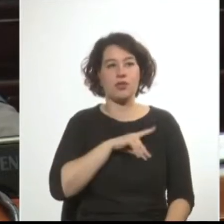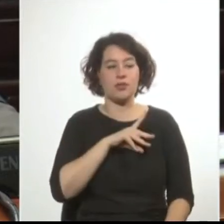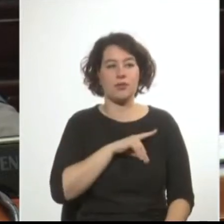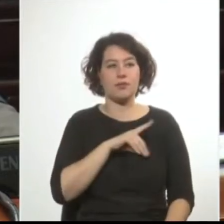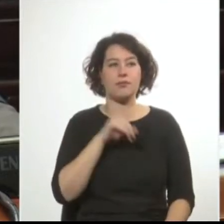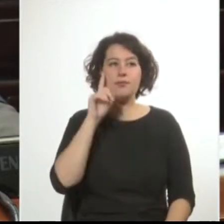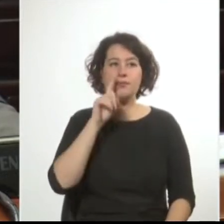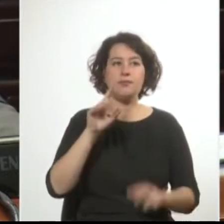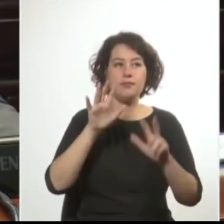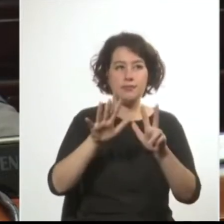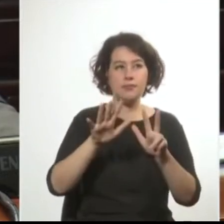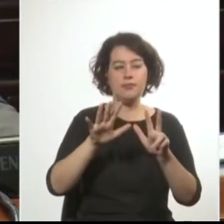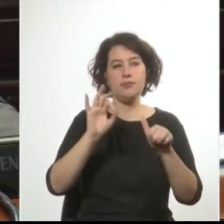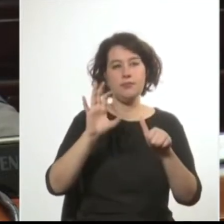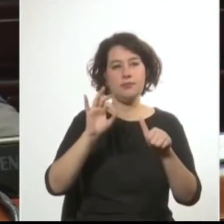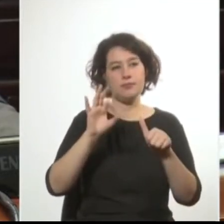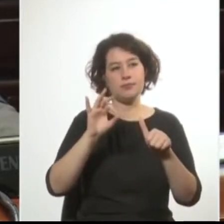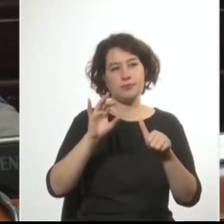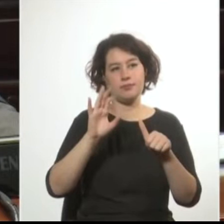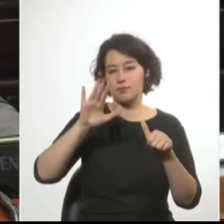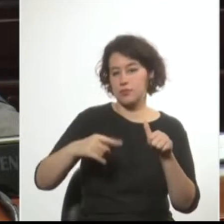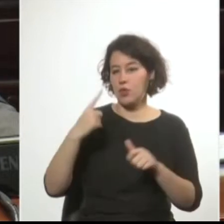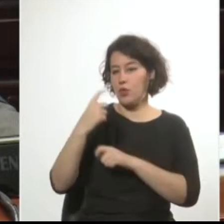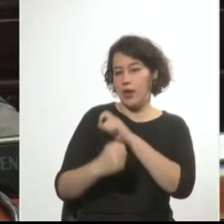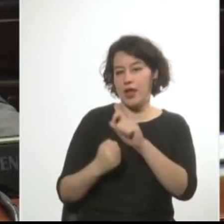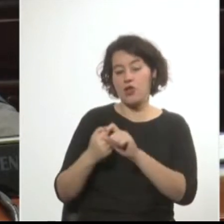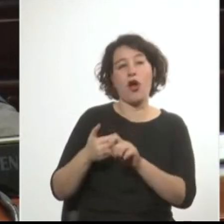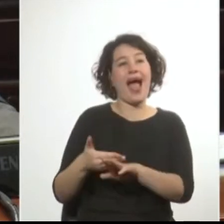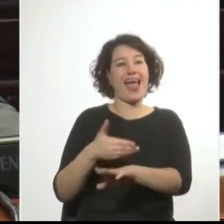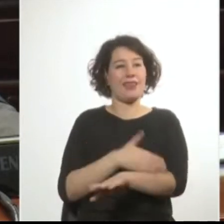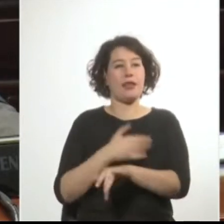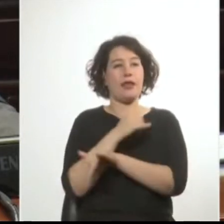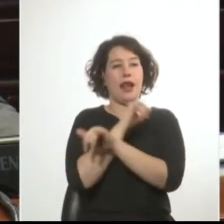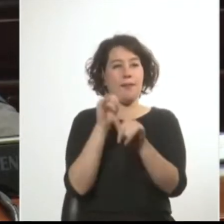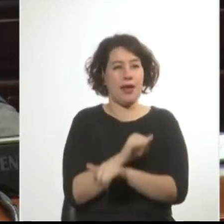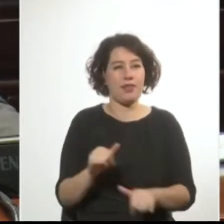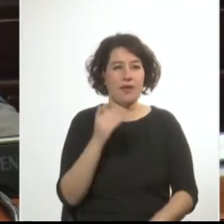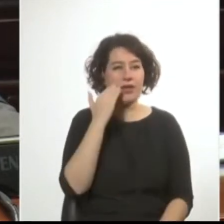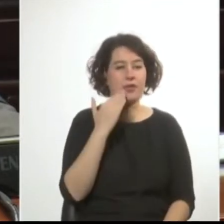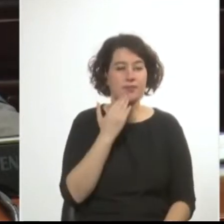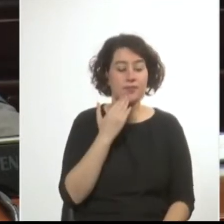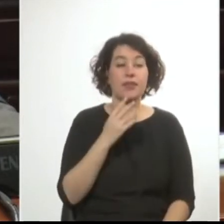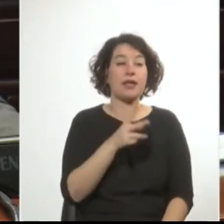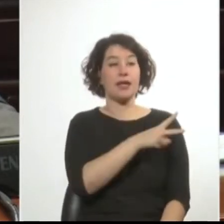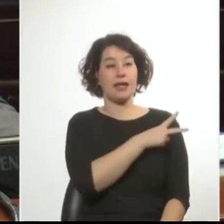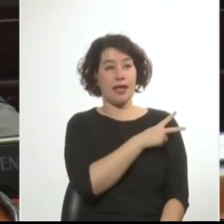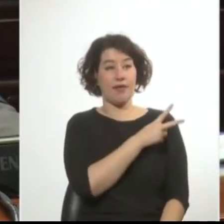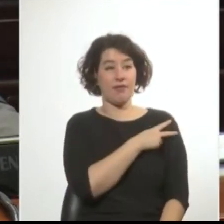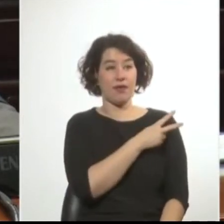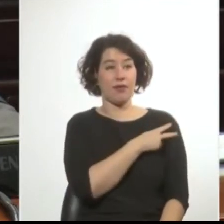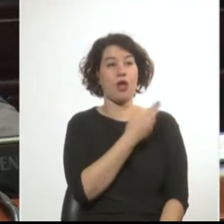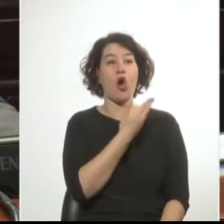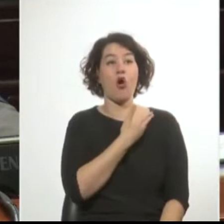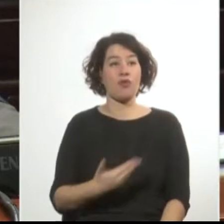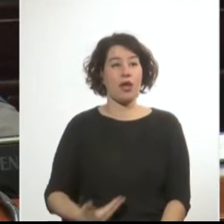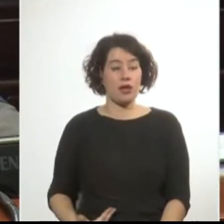de 1870, es decir, un año y poco antes de la Paz de Abril. El jefe de la fuerza del gobierno era